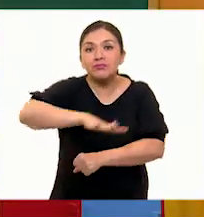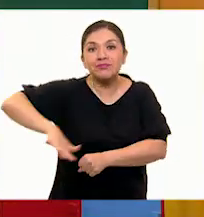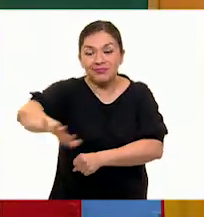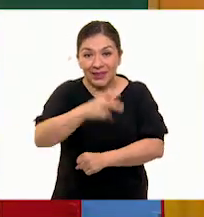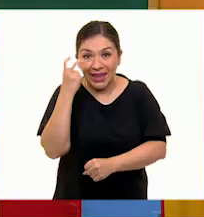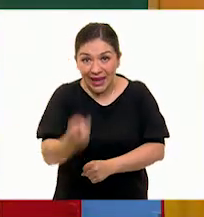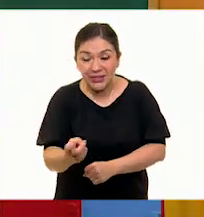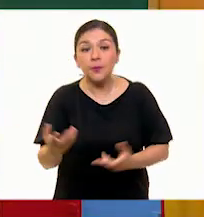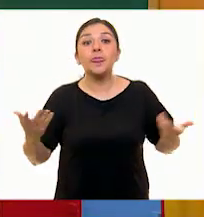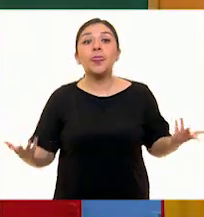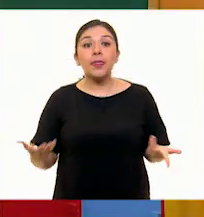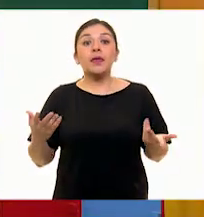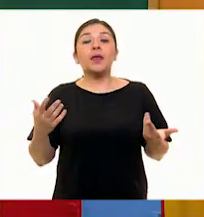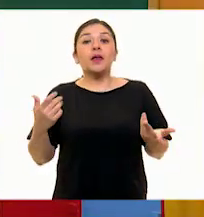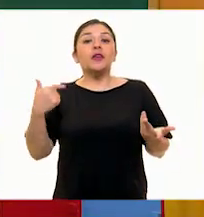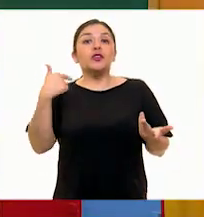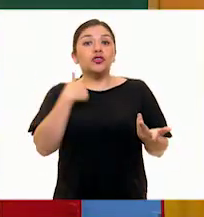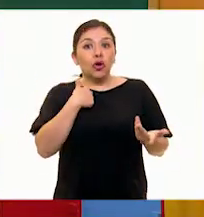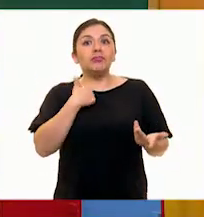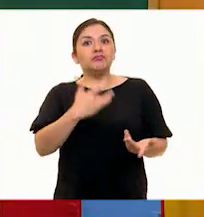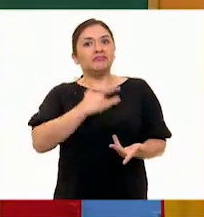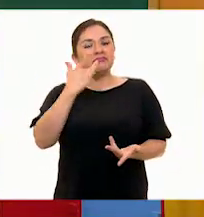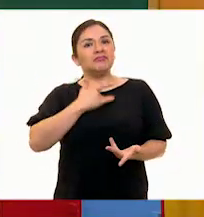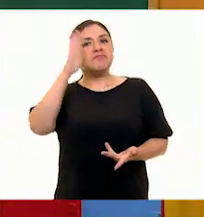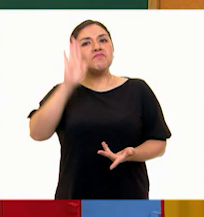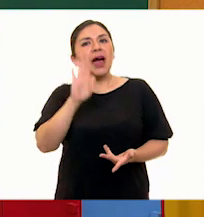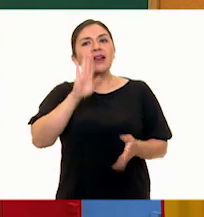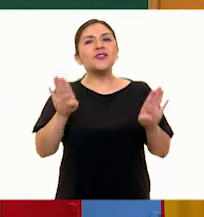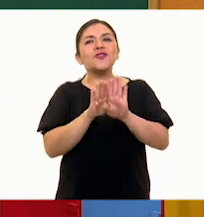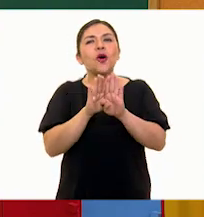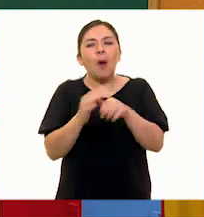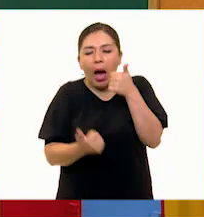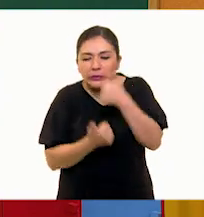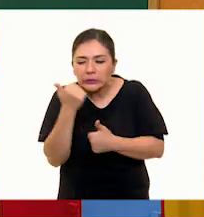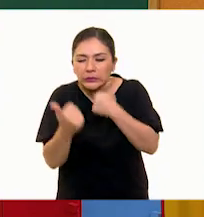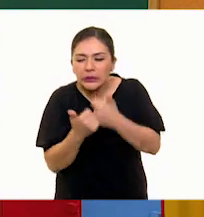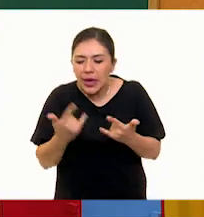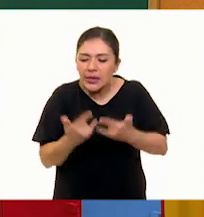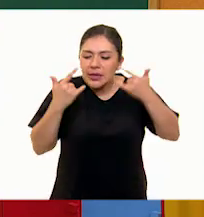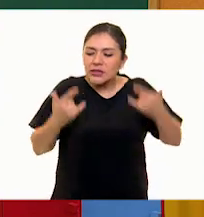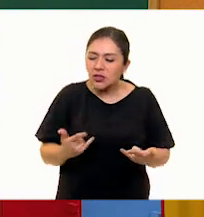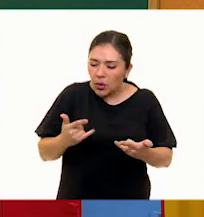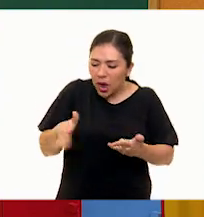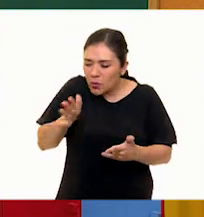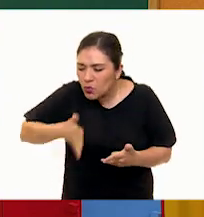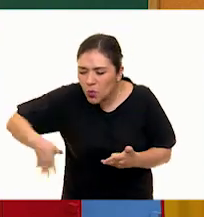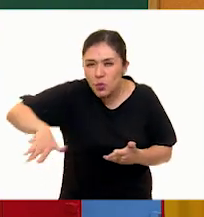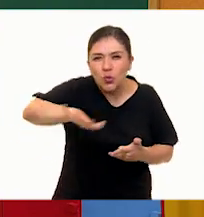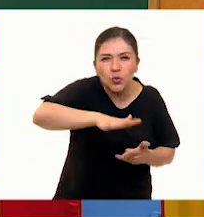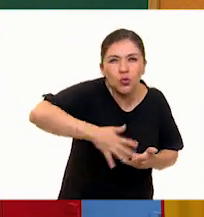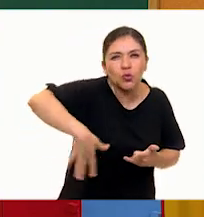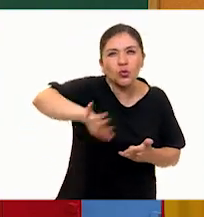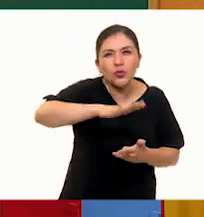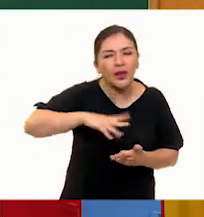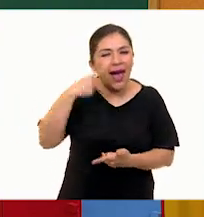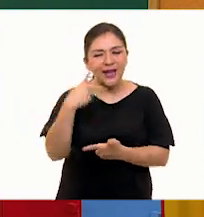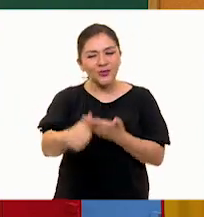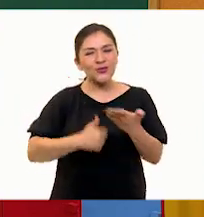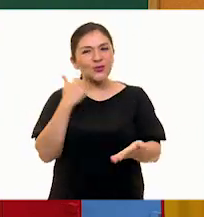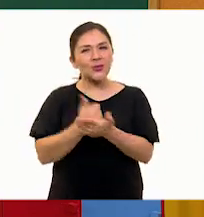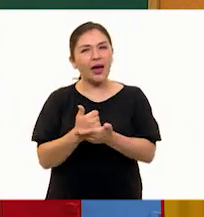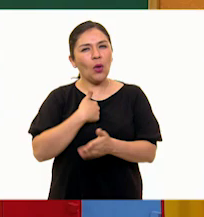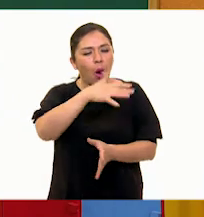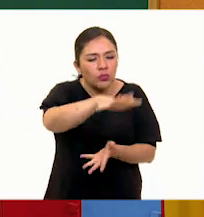yo me me siento como una especie de arqueólogo urbano en donde voy y recupero pues todos estos